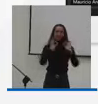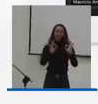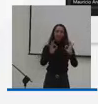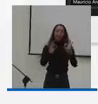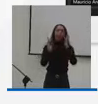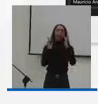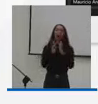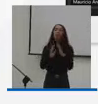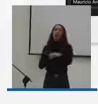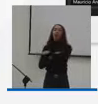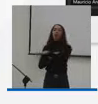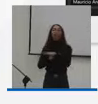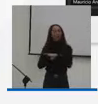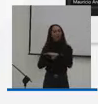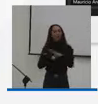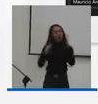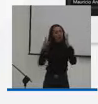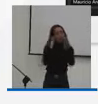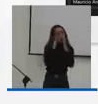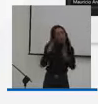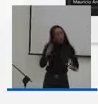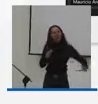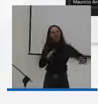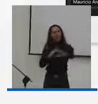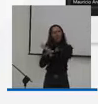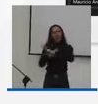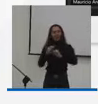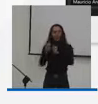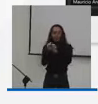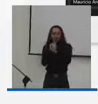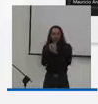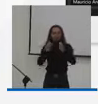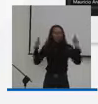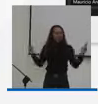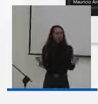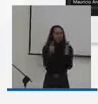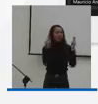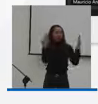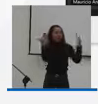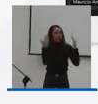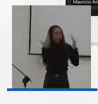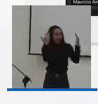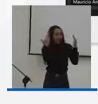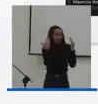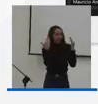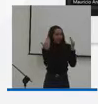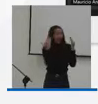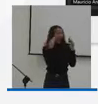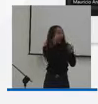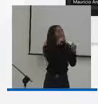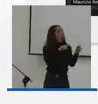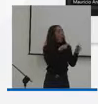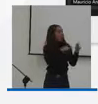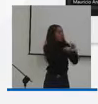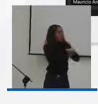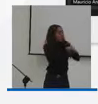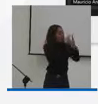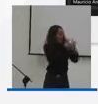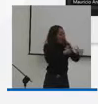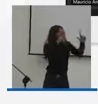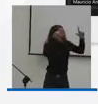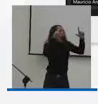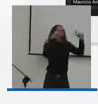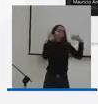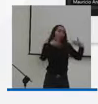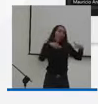diferencial para la práctica del deporte, la recreación, la actividad física y el aprovechamiento del tiempo libre mediante la